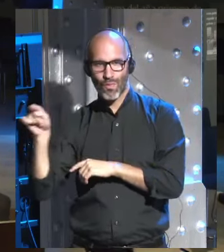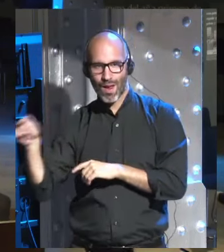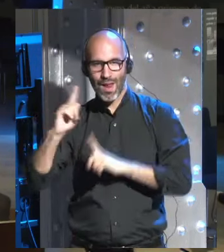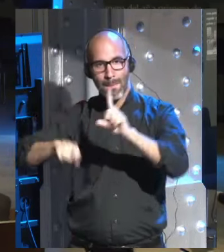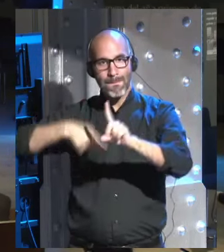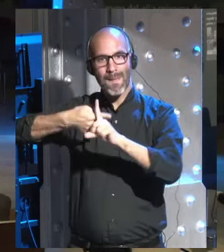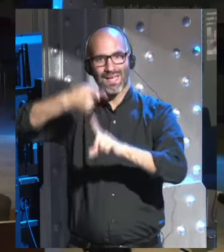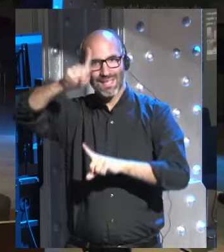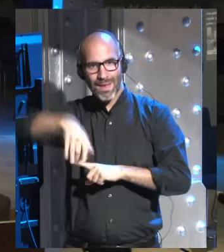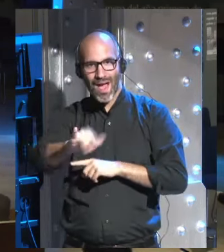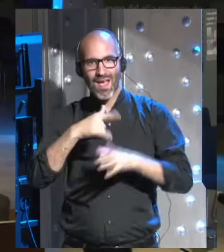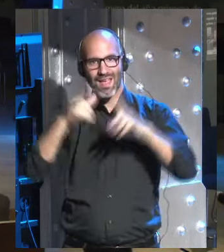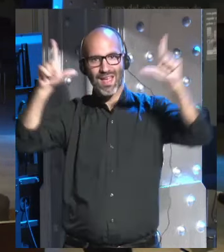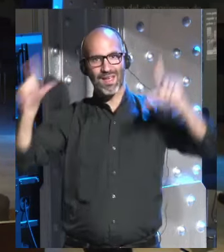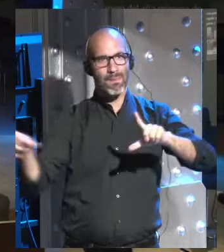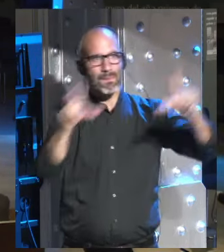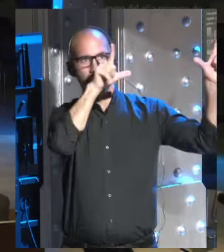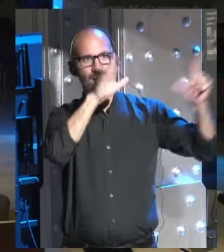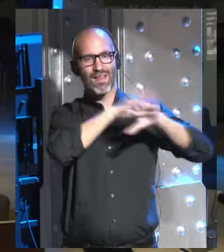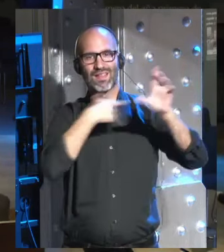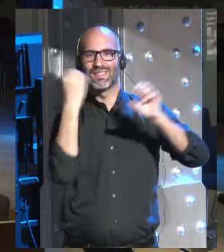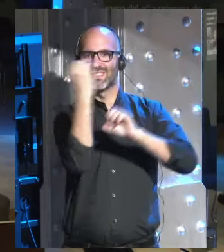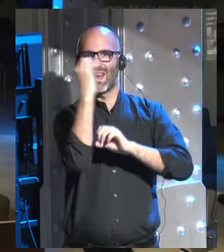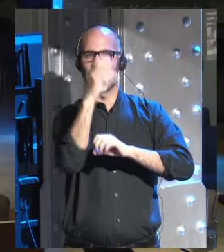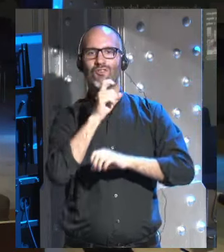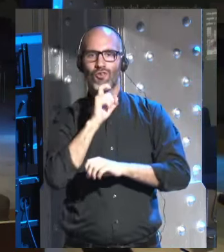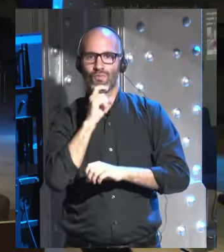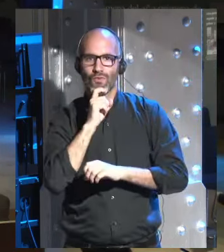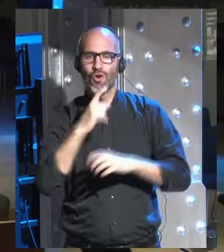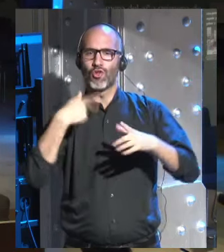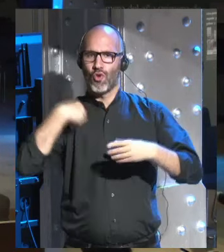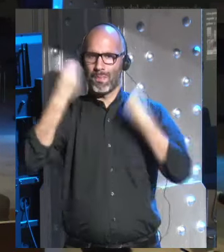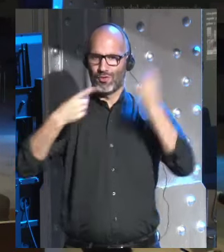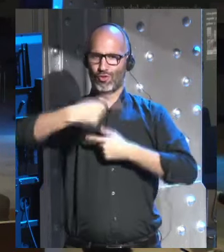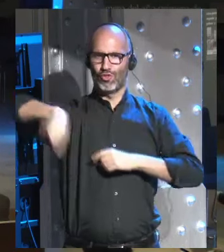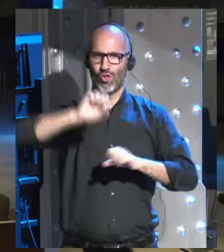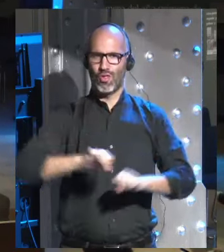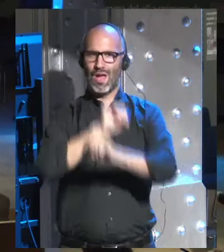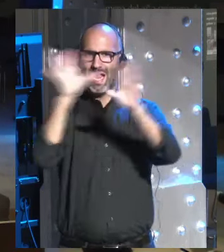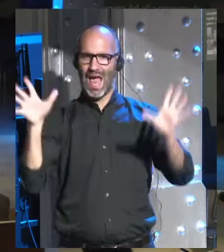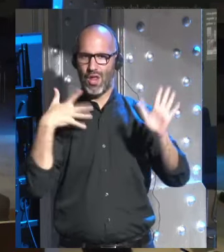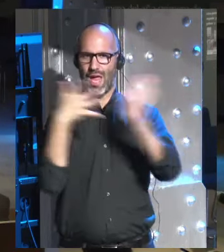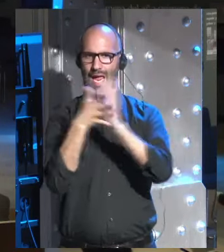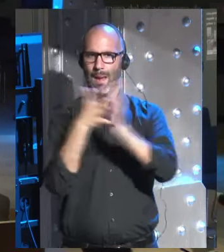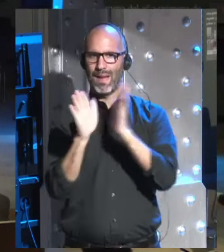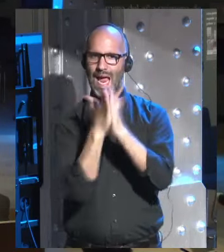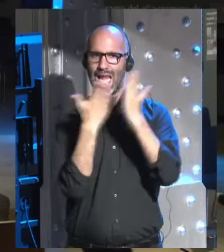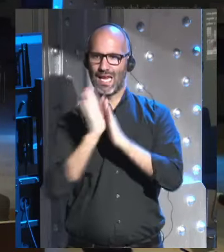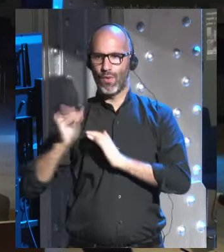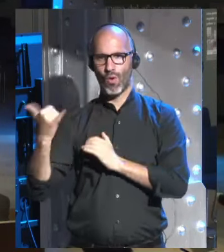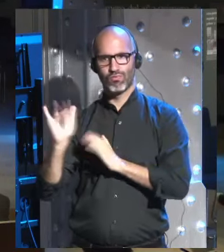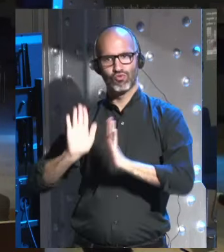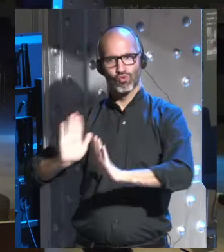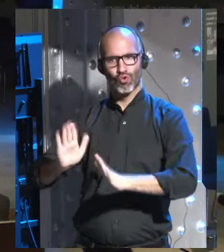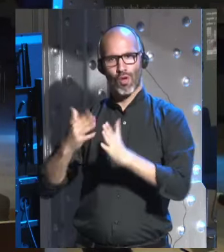y también tenemos pues las imágenes de cómo ha ido la charla creo que nos ha quedado claro lo explica en Homo Deus y nos lo ha